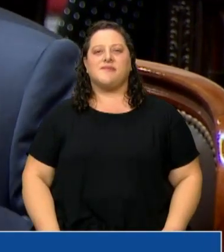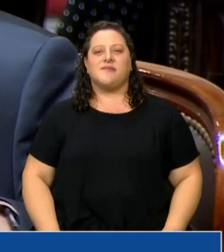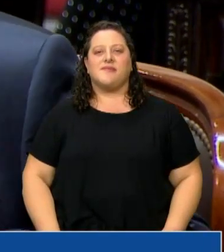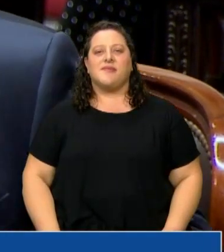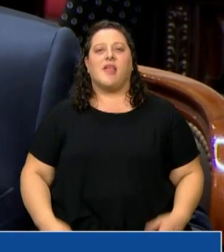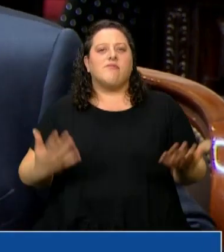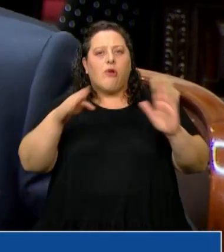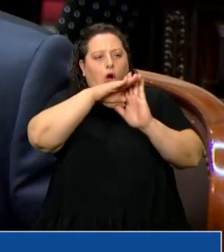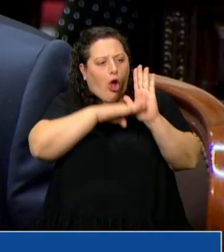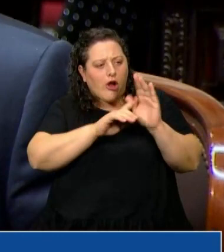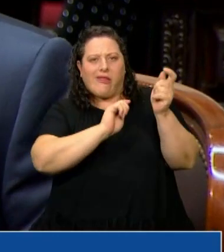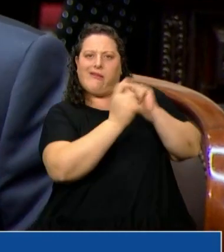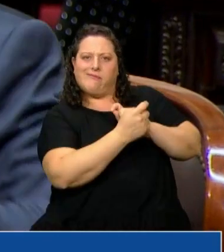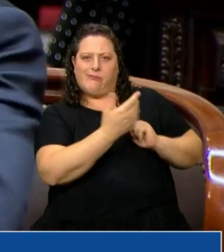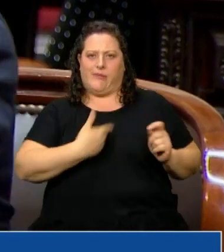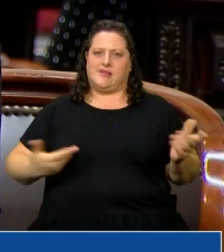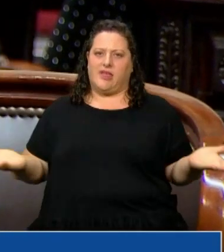Me cambiaron el orden, Presidente.